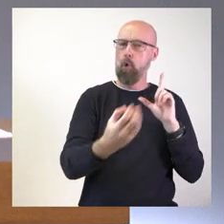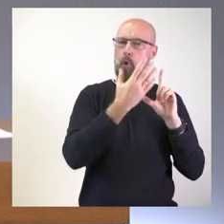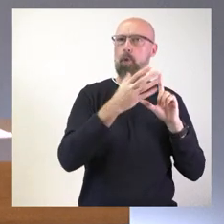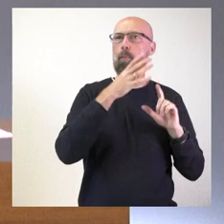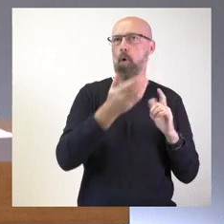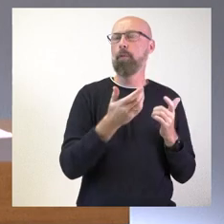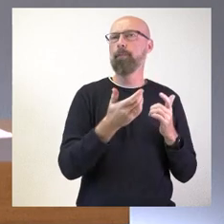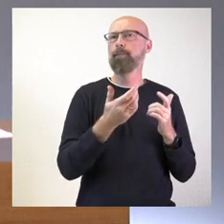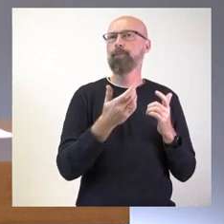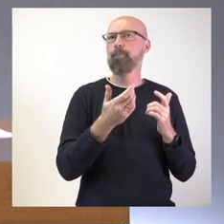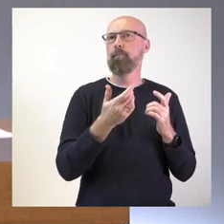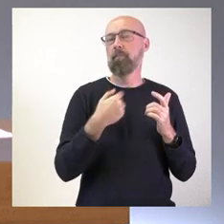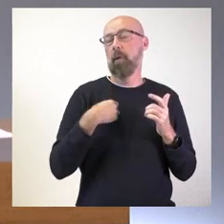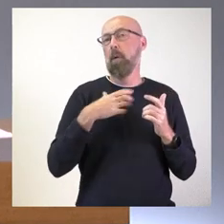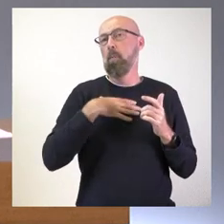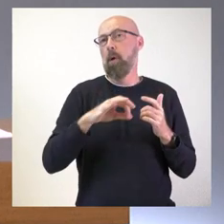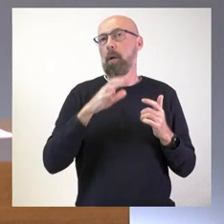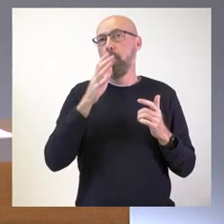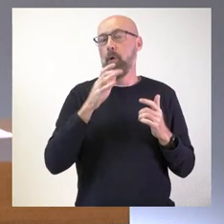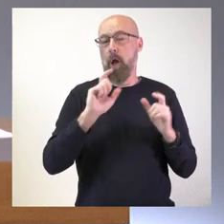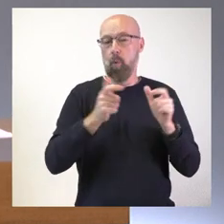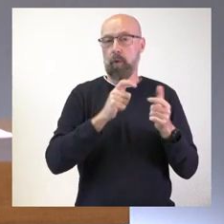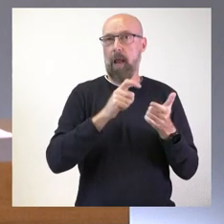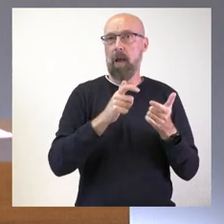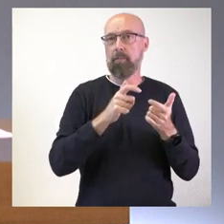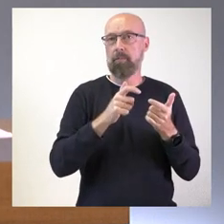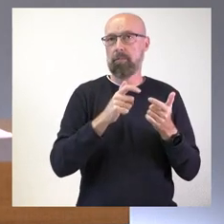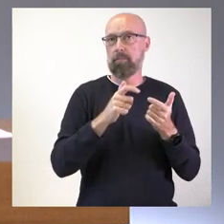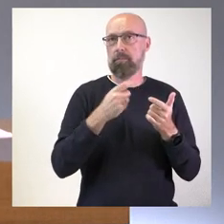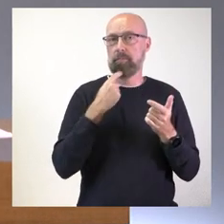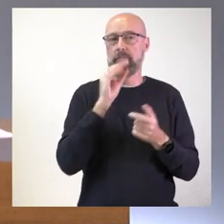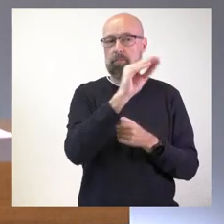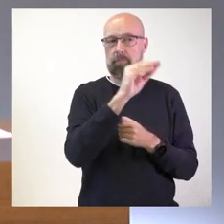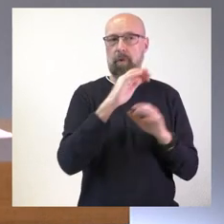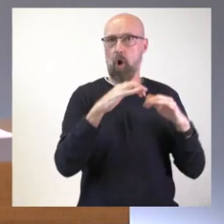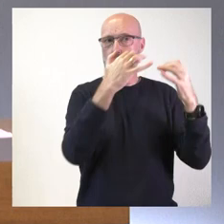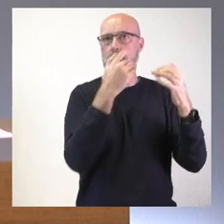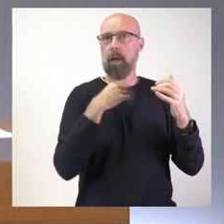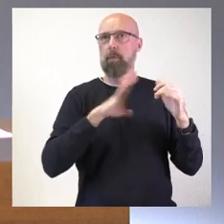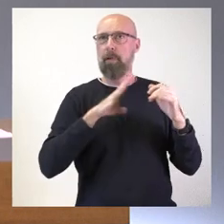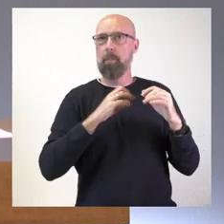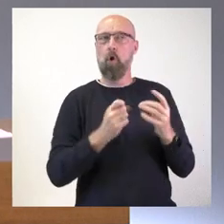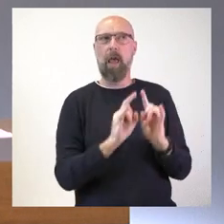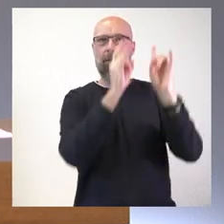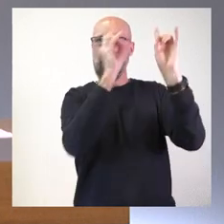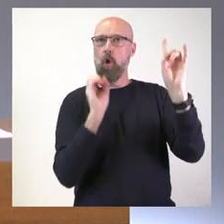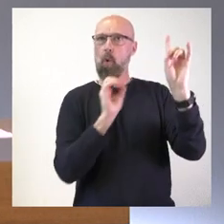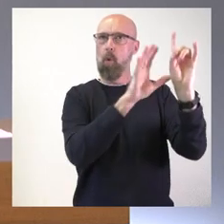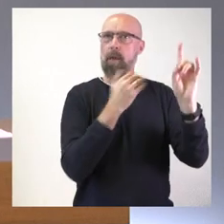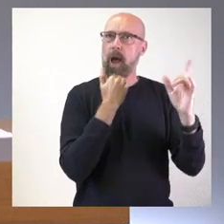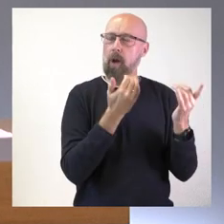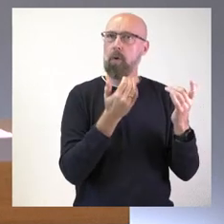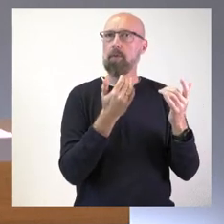hecho de que la Junta se haya dirigido a las cortes para que hiciera este gesto. Hemos hecho lo que todos los años, también esa